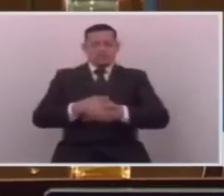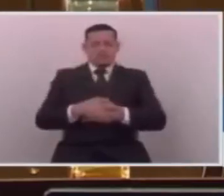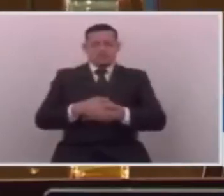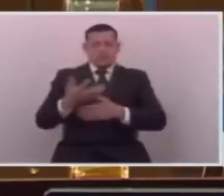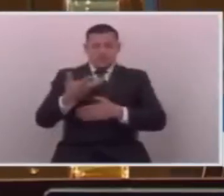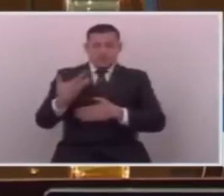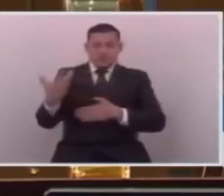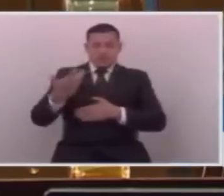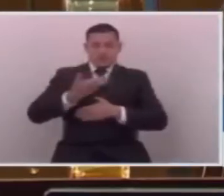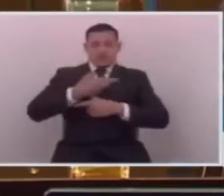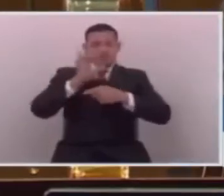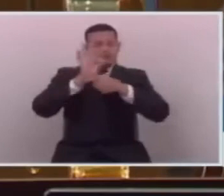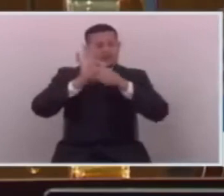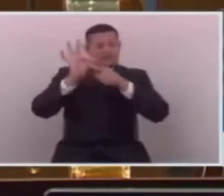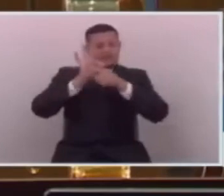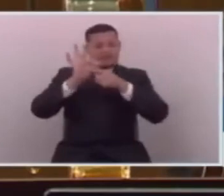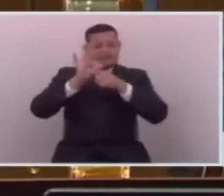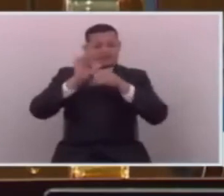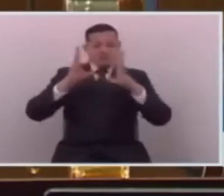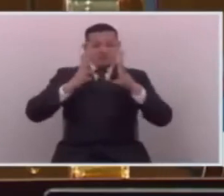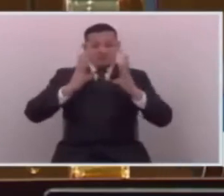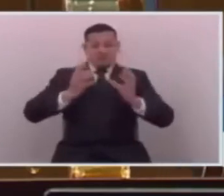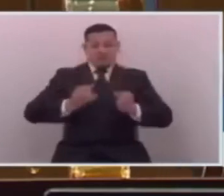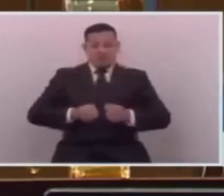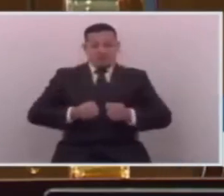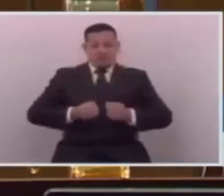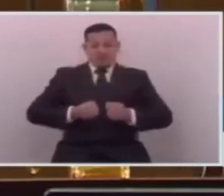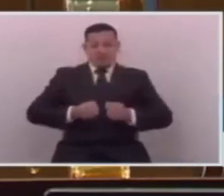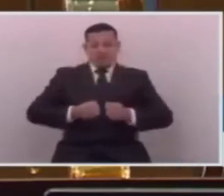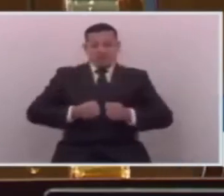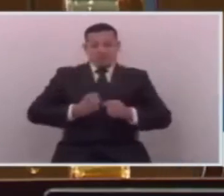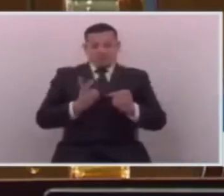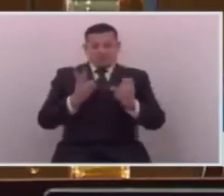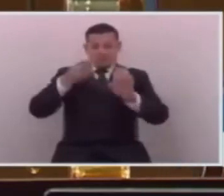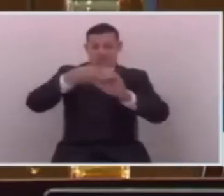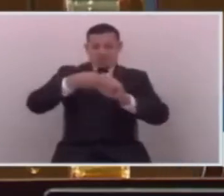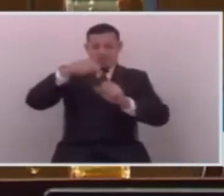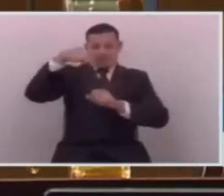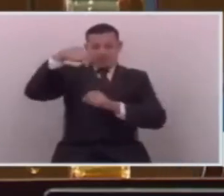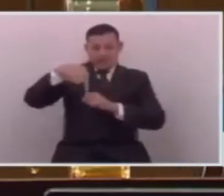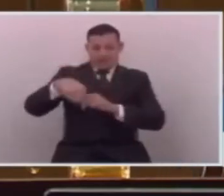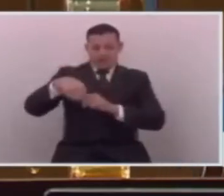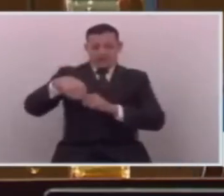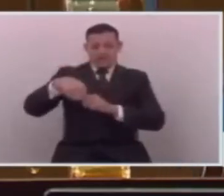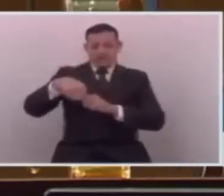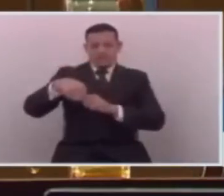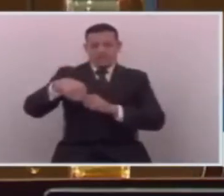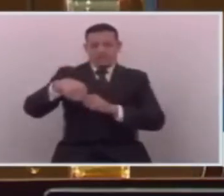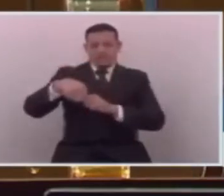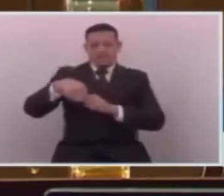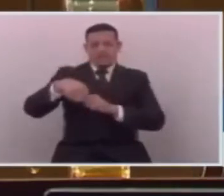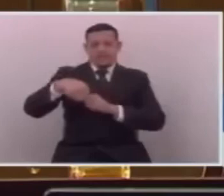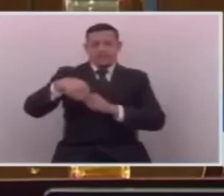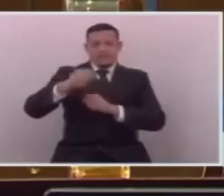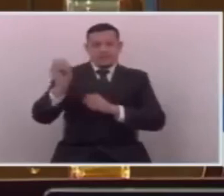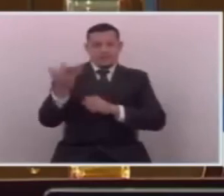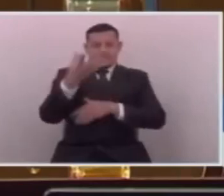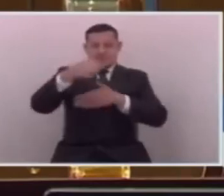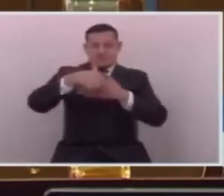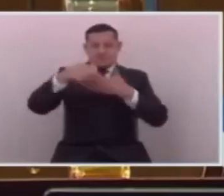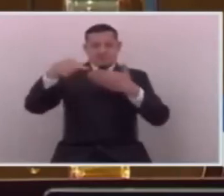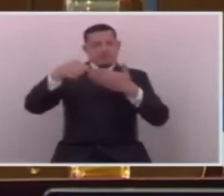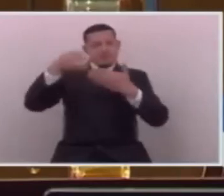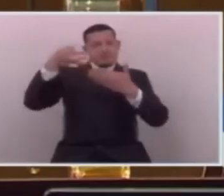Nosotros los funcionarios de gobierno, y en este caso los que estamos acá, en esta nueva